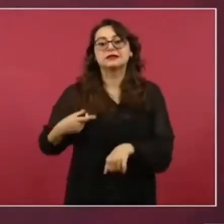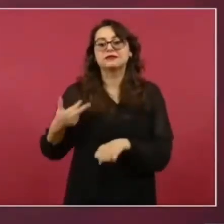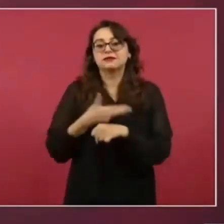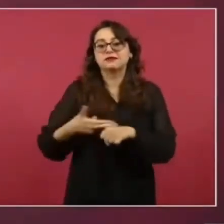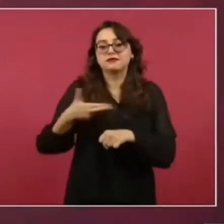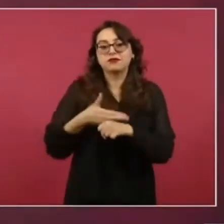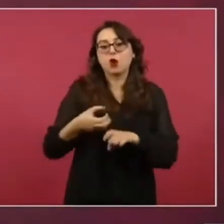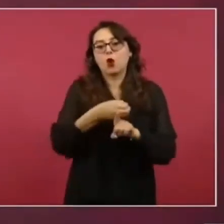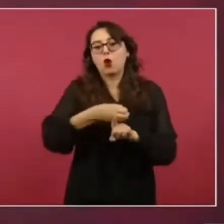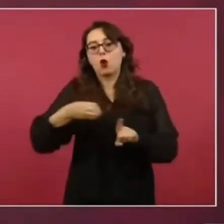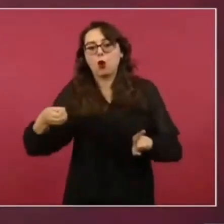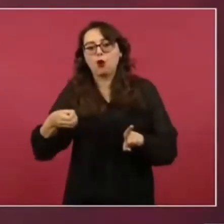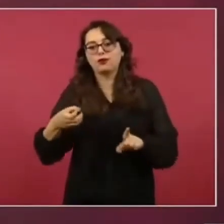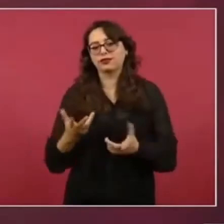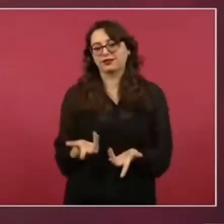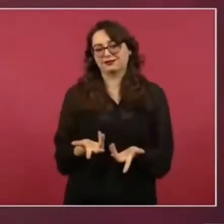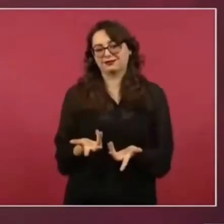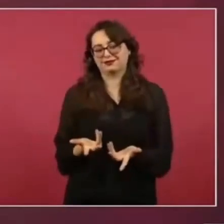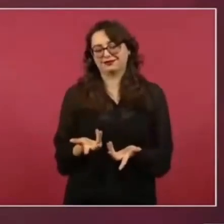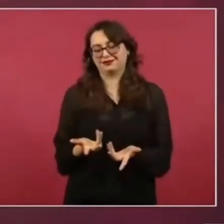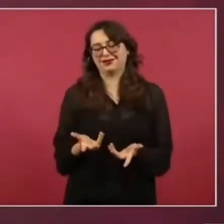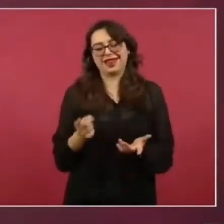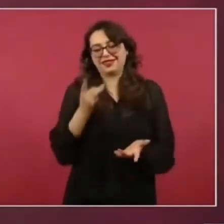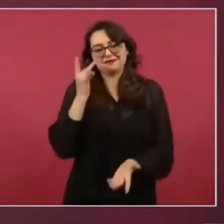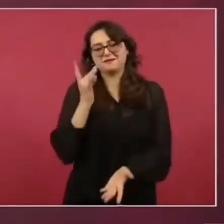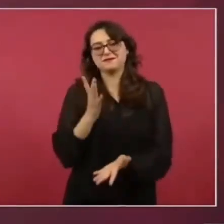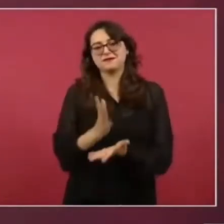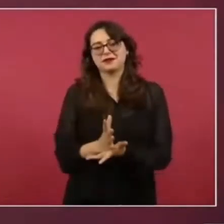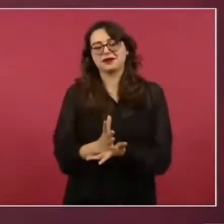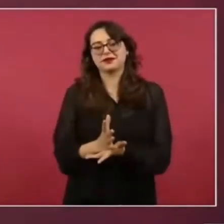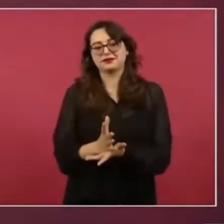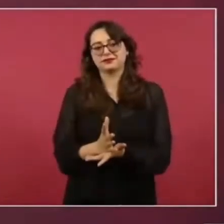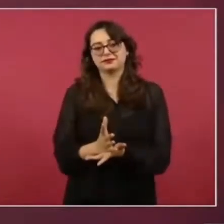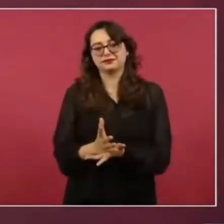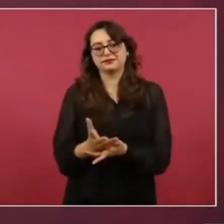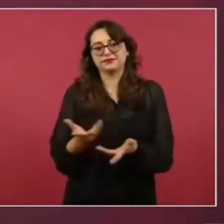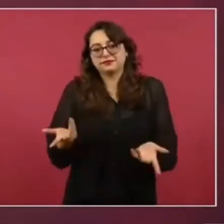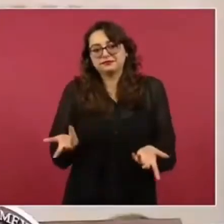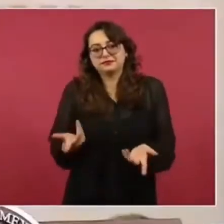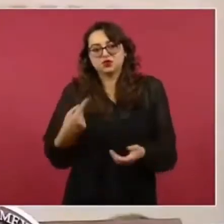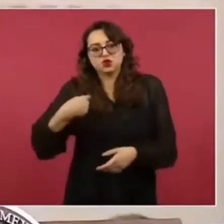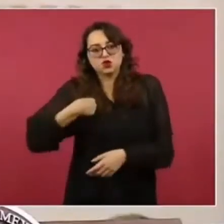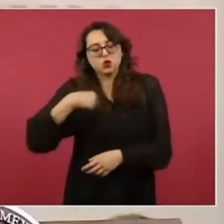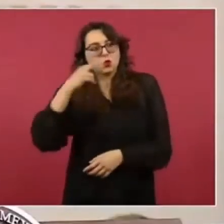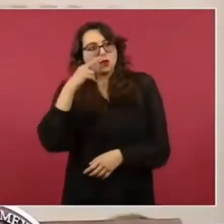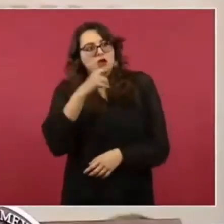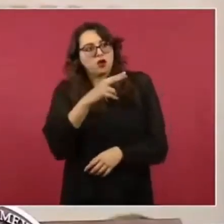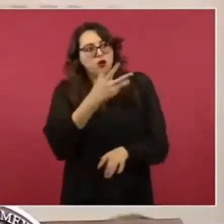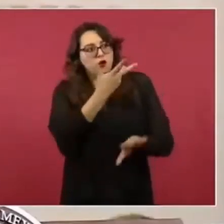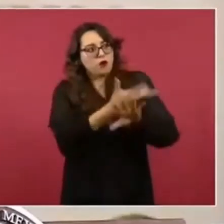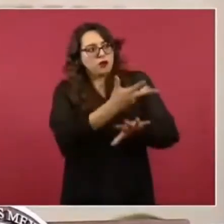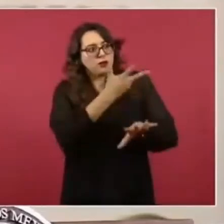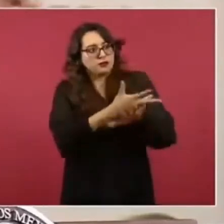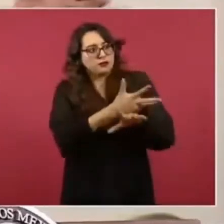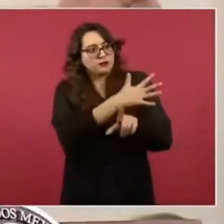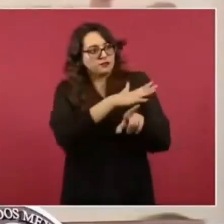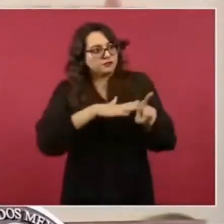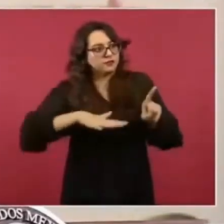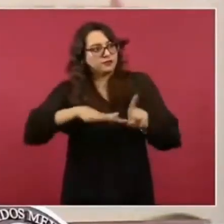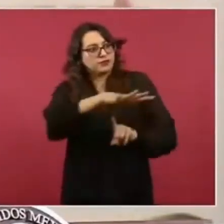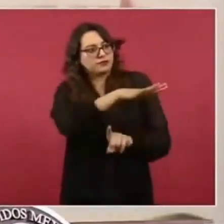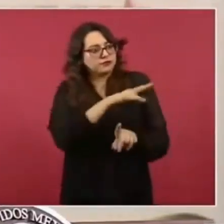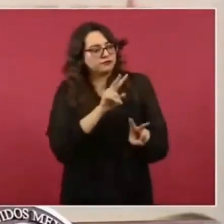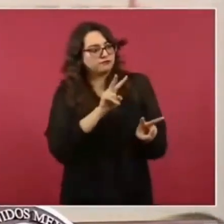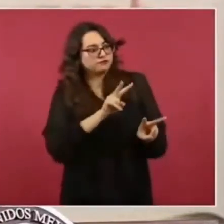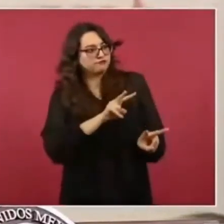México tiene su propio punto de vista. Nuestro punto de vista, la realidad demográfica a que hago referencia, es que entre más amplio sea el